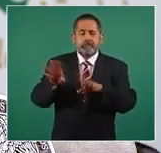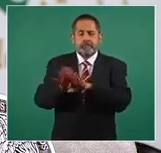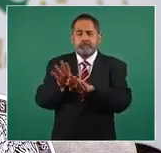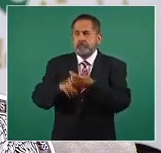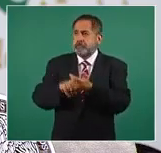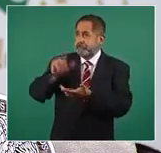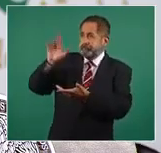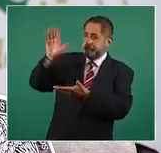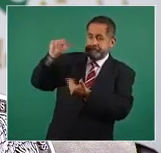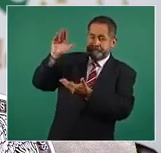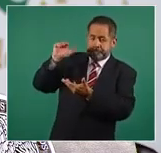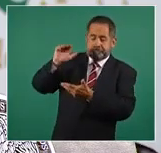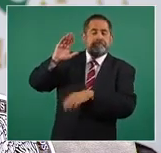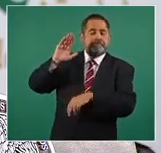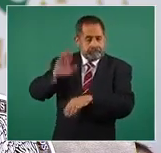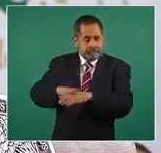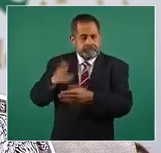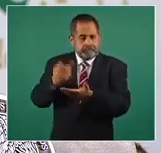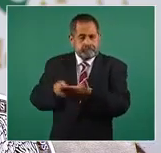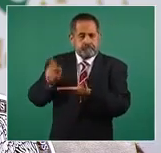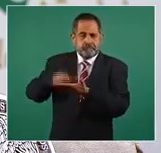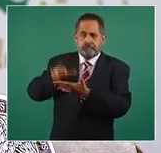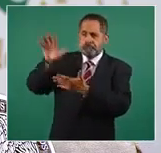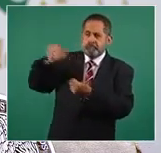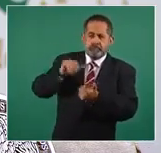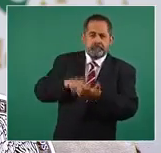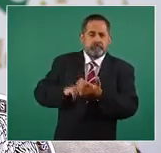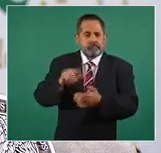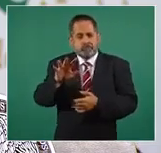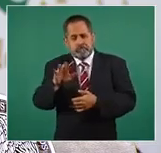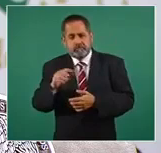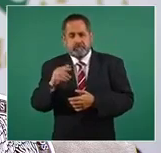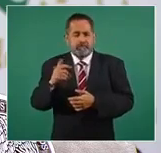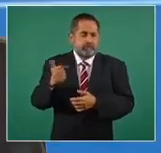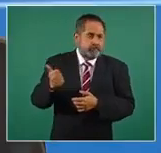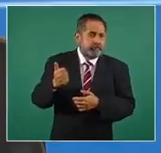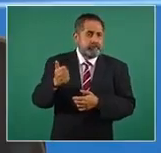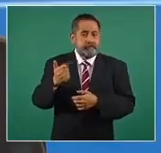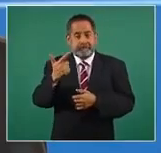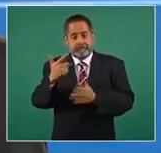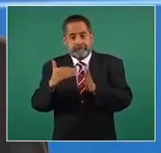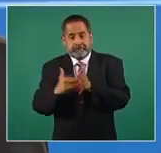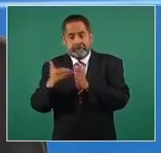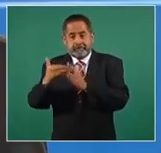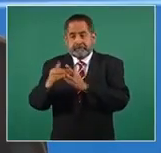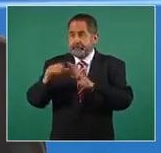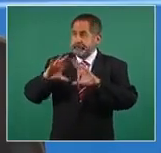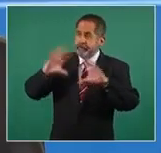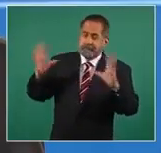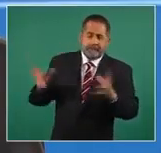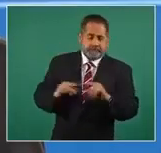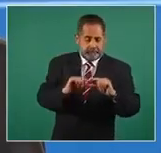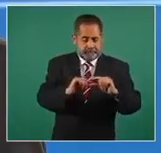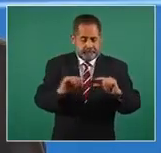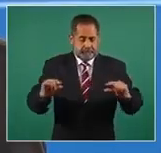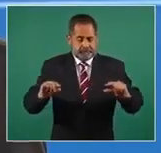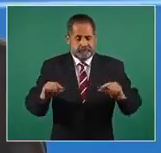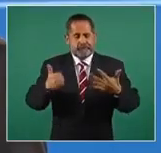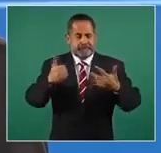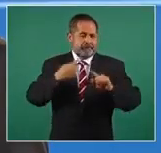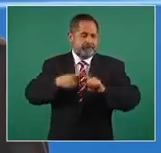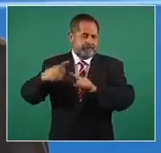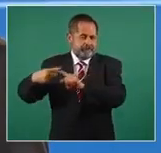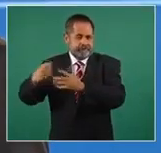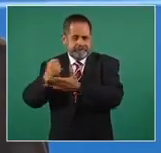abastecimiento con embarques de 5, 6 o hasta 7 millones en total para las seis tipos de vacuna